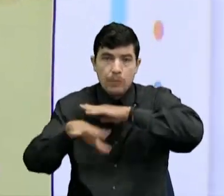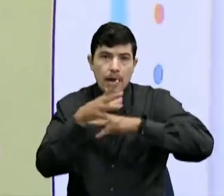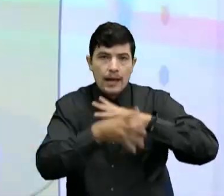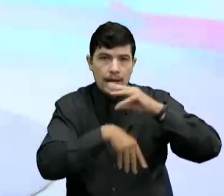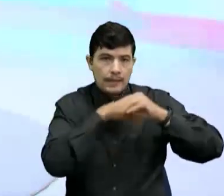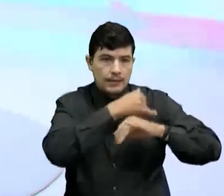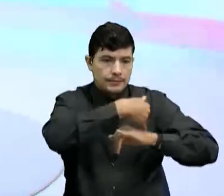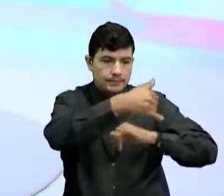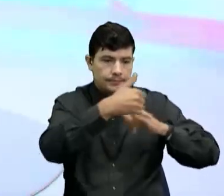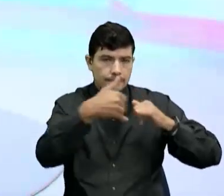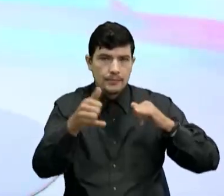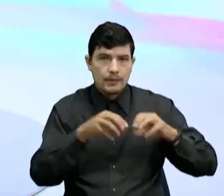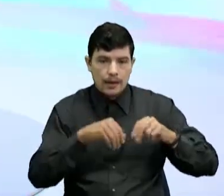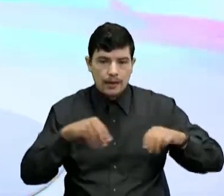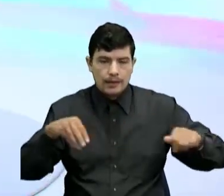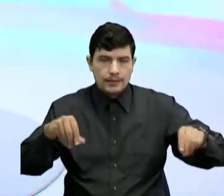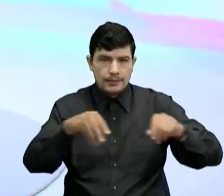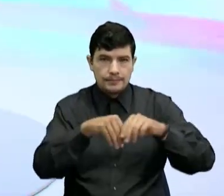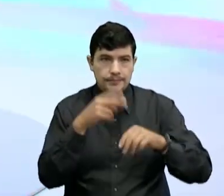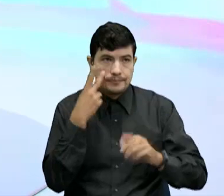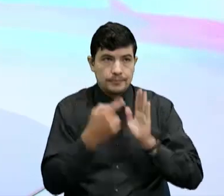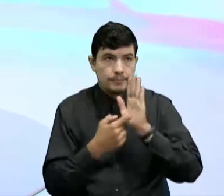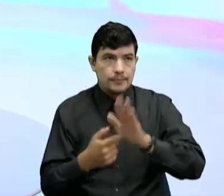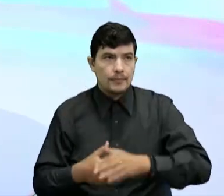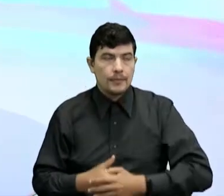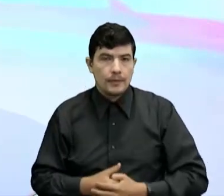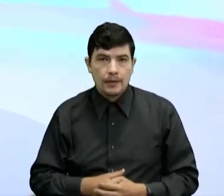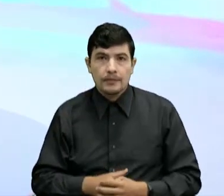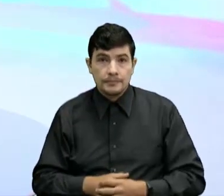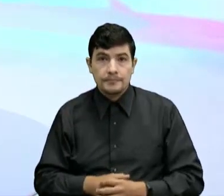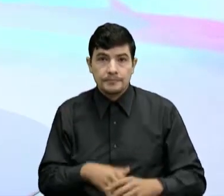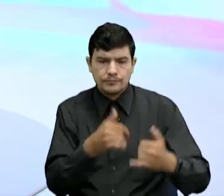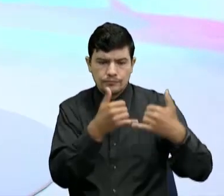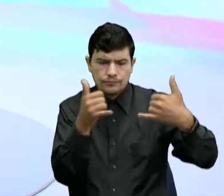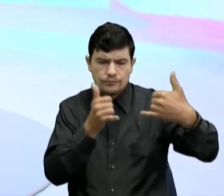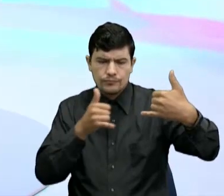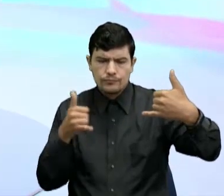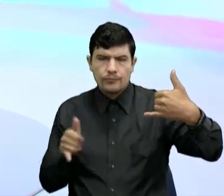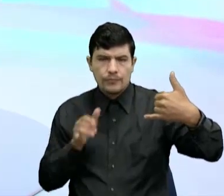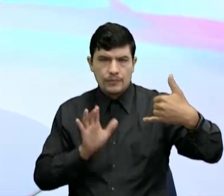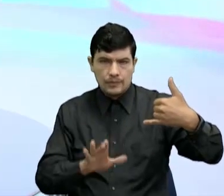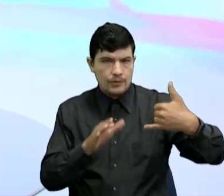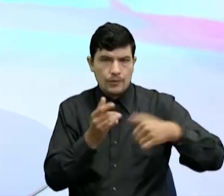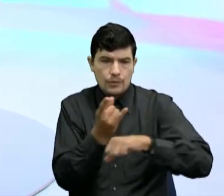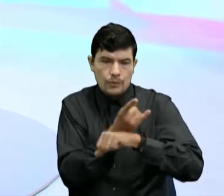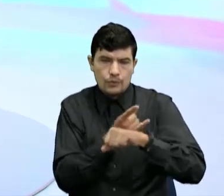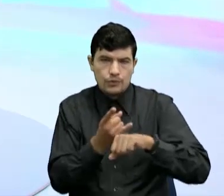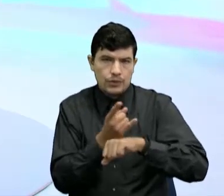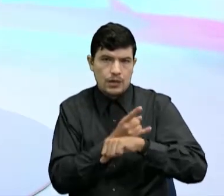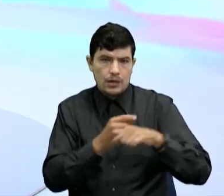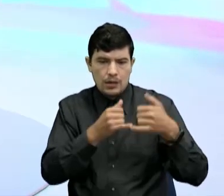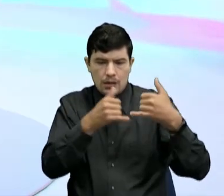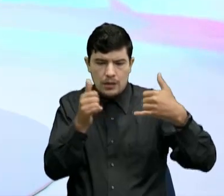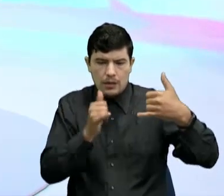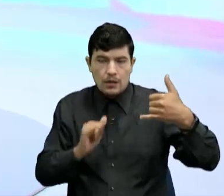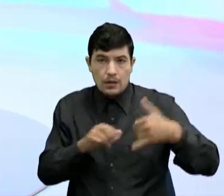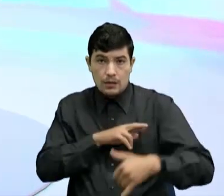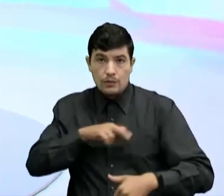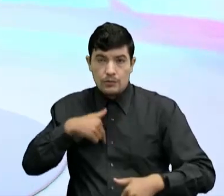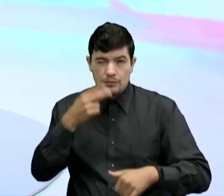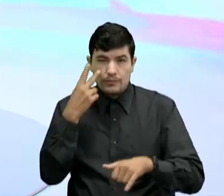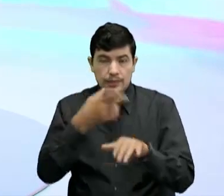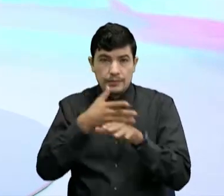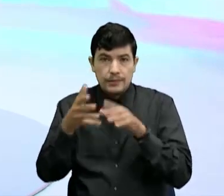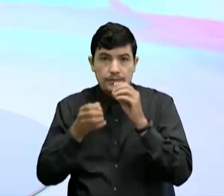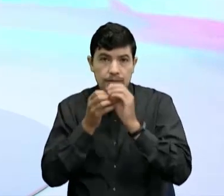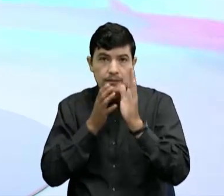Terrestres Por lo general Las fronteras son líneas Que se utilizan La parte de las coordenadas Que ya lo vamos a ver ahorita